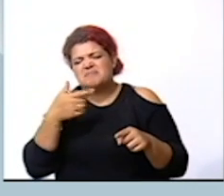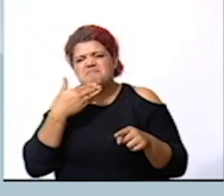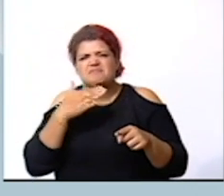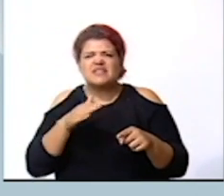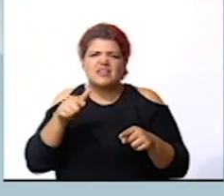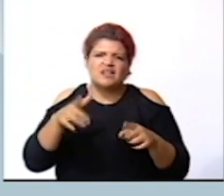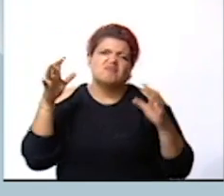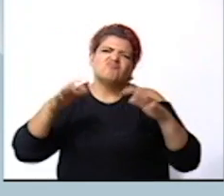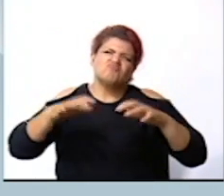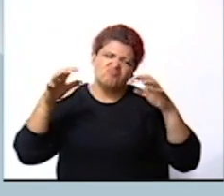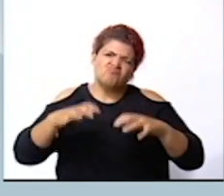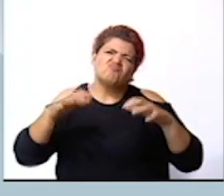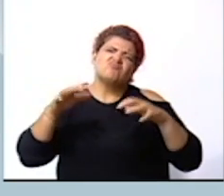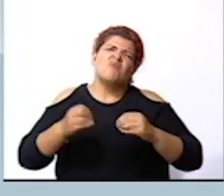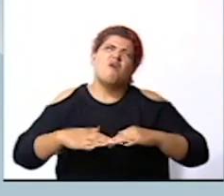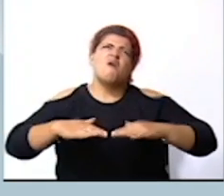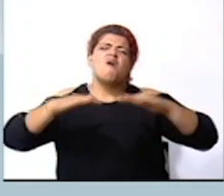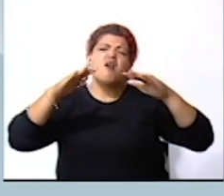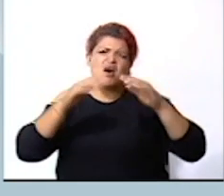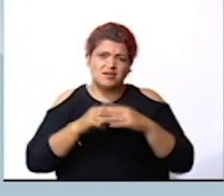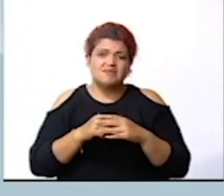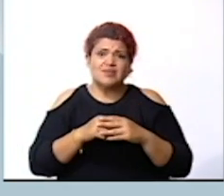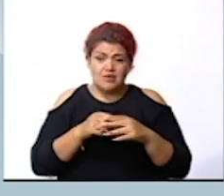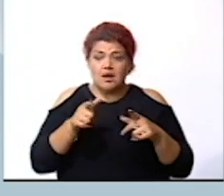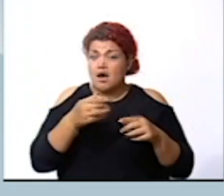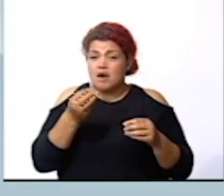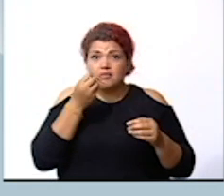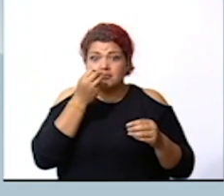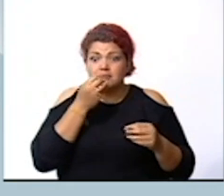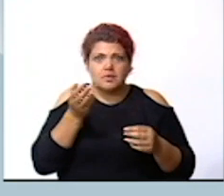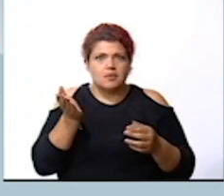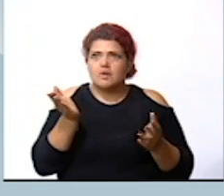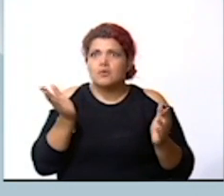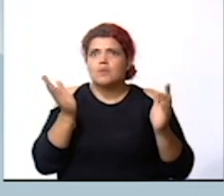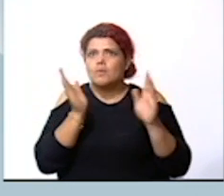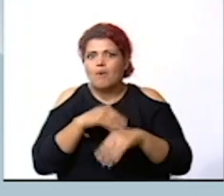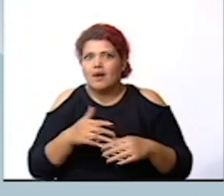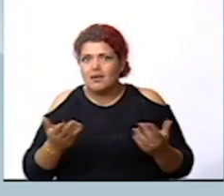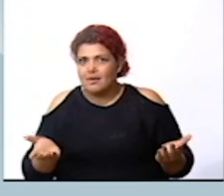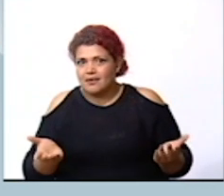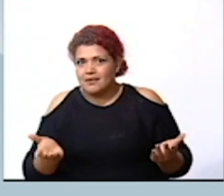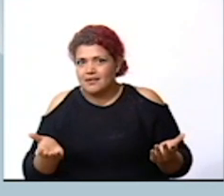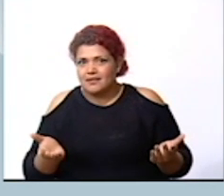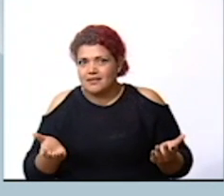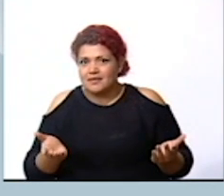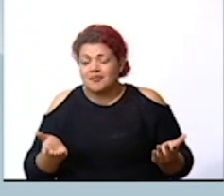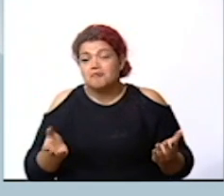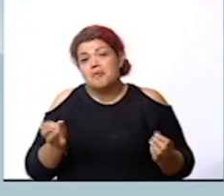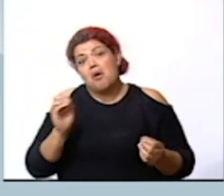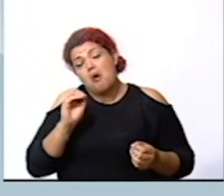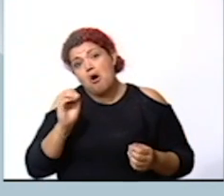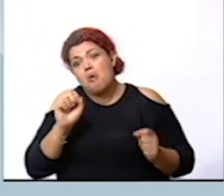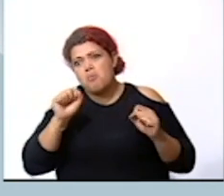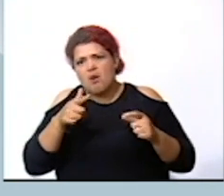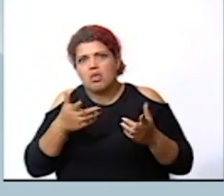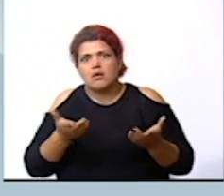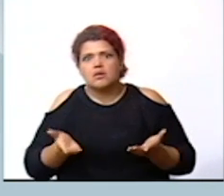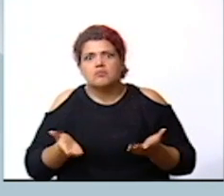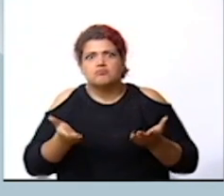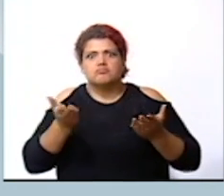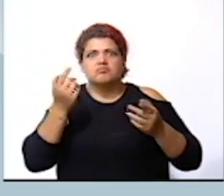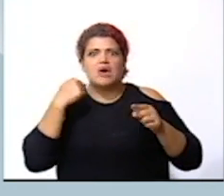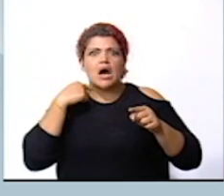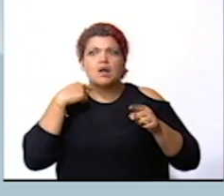y de esta manera los alimentos no llegan a nuestros hogares o pueden elevar el